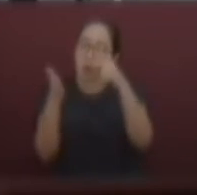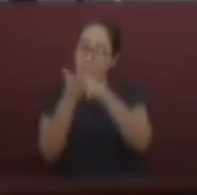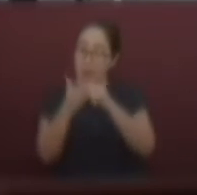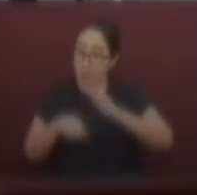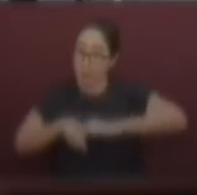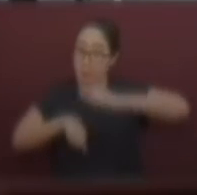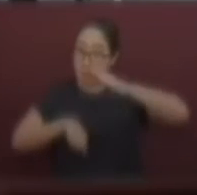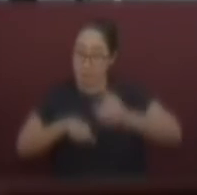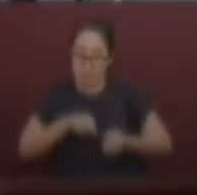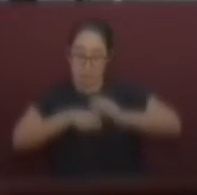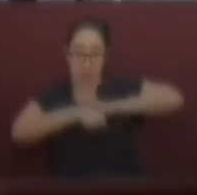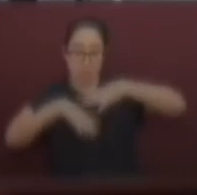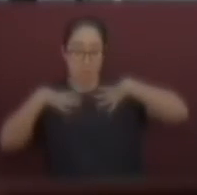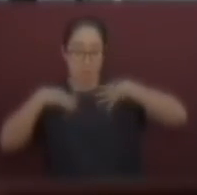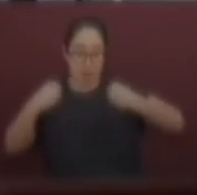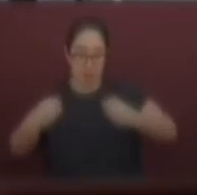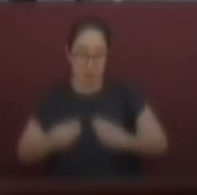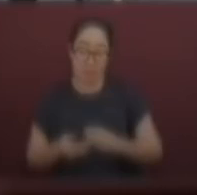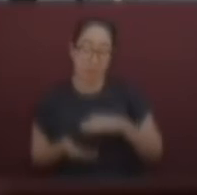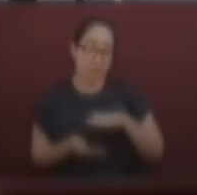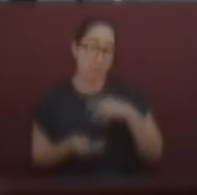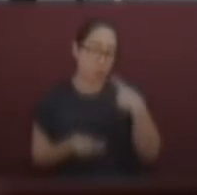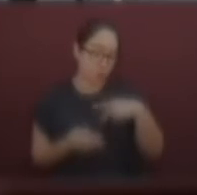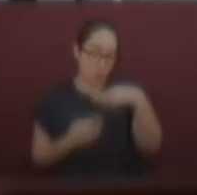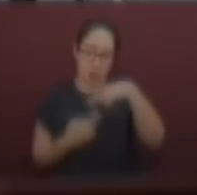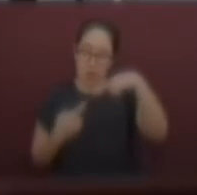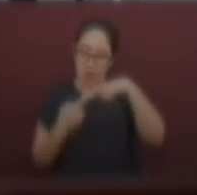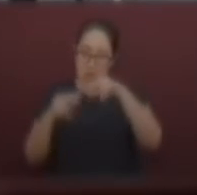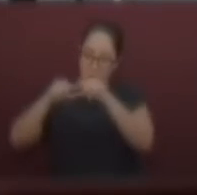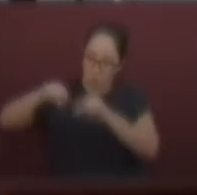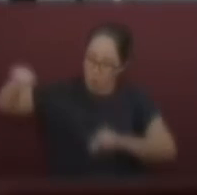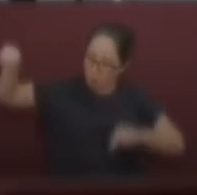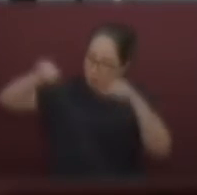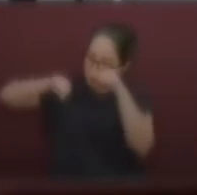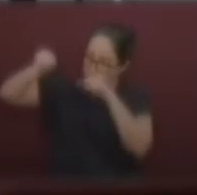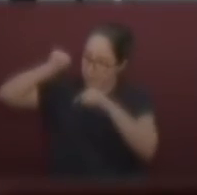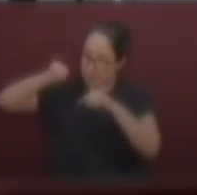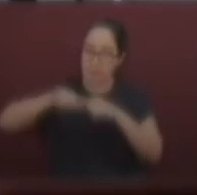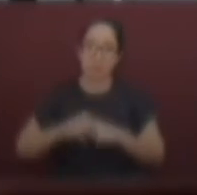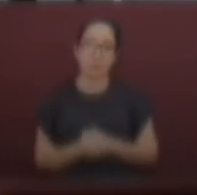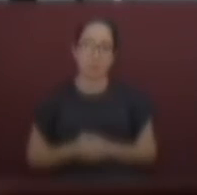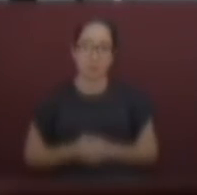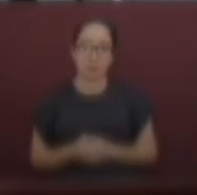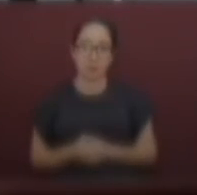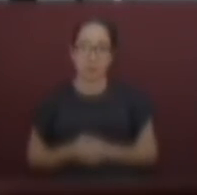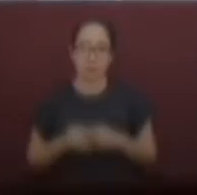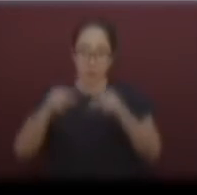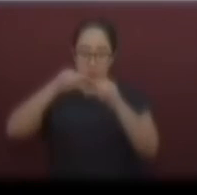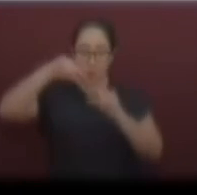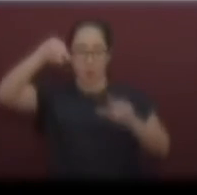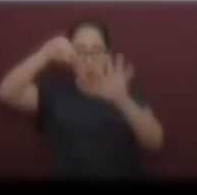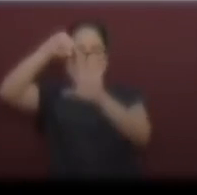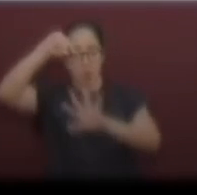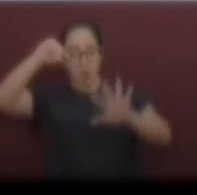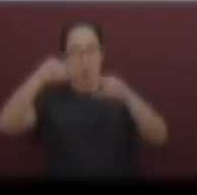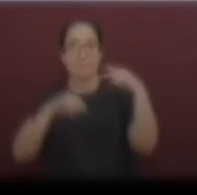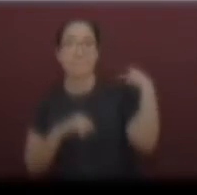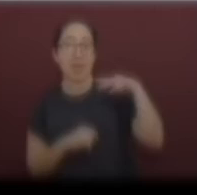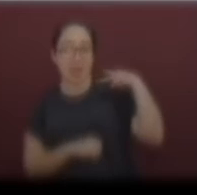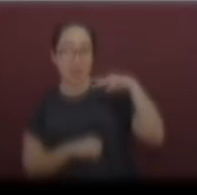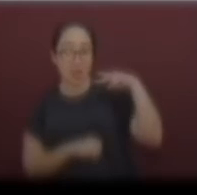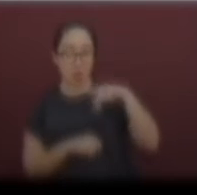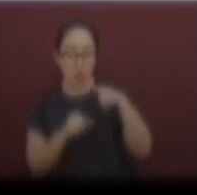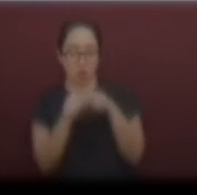de los siguientes municipios, que son los que tienen mayor actividad en sus regiones. Hacia el centro, el municipio de